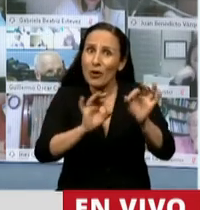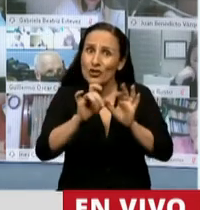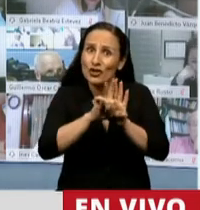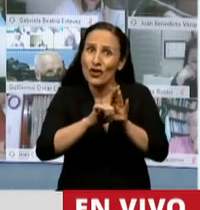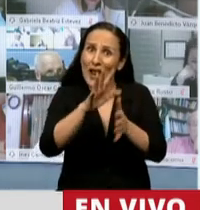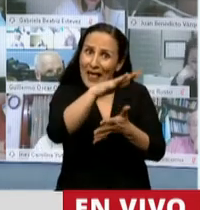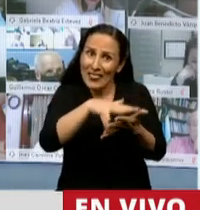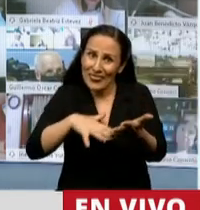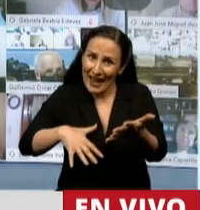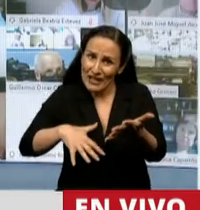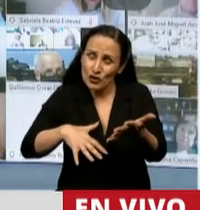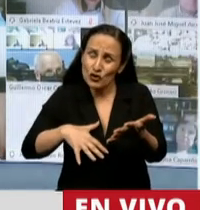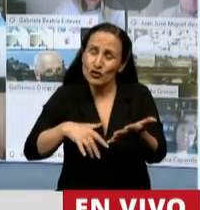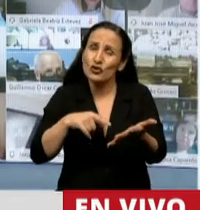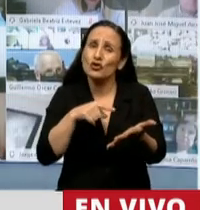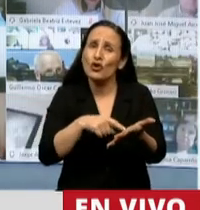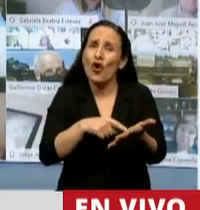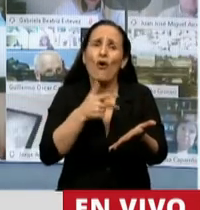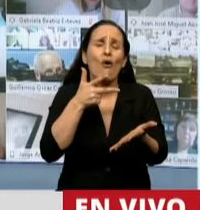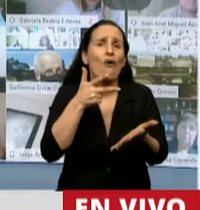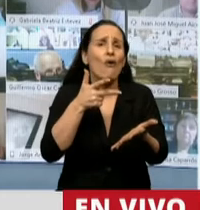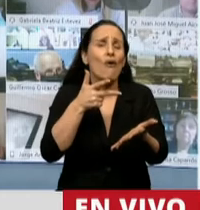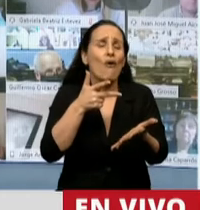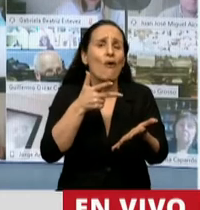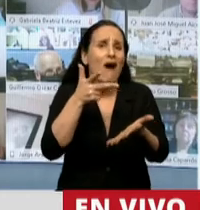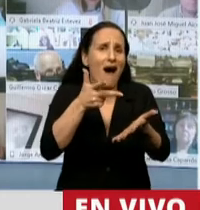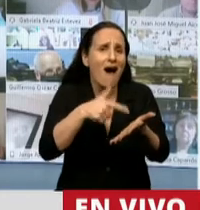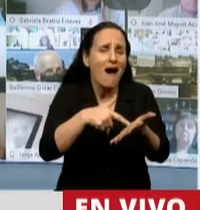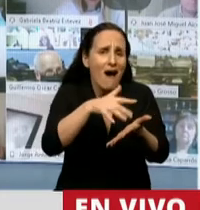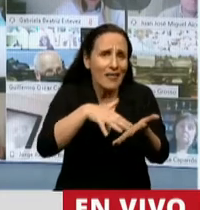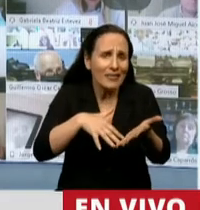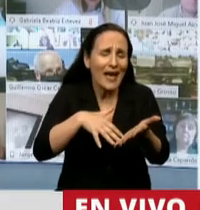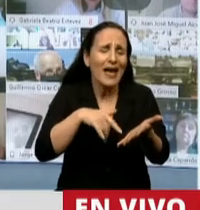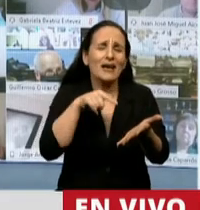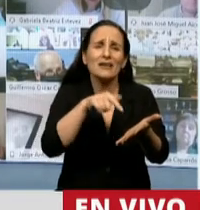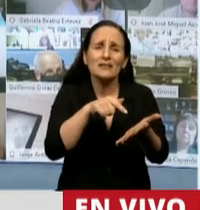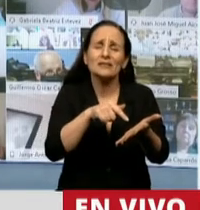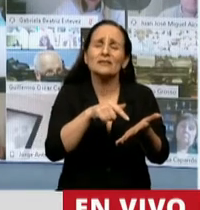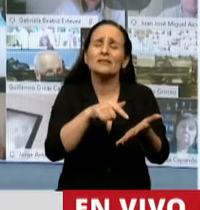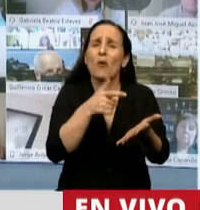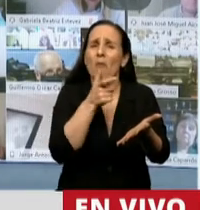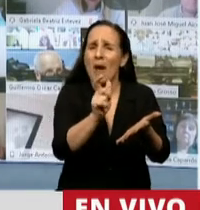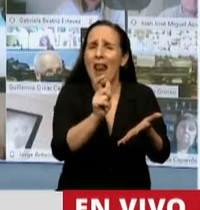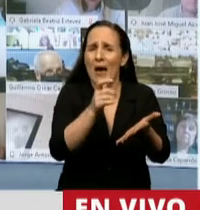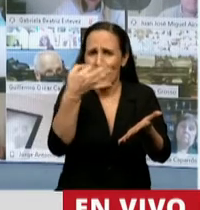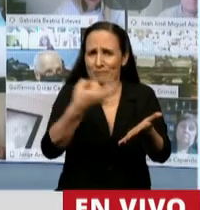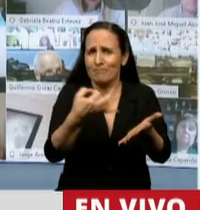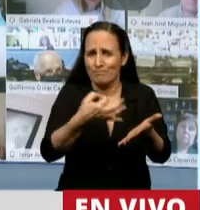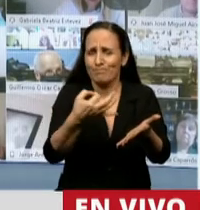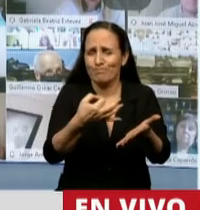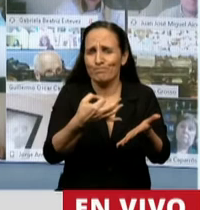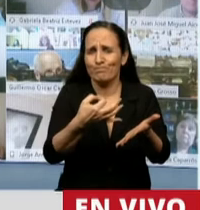se habla, como técnicamente corresponde, como está